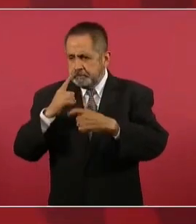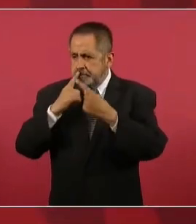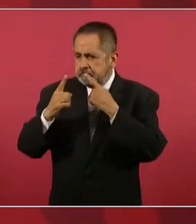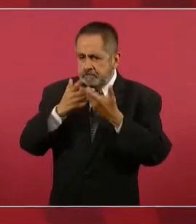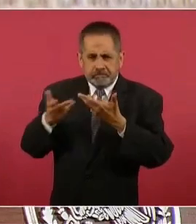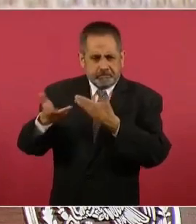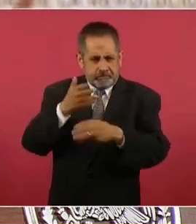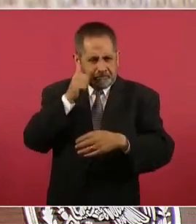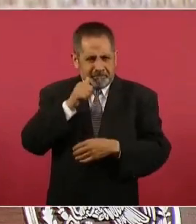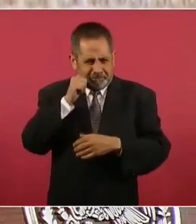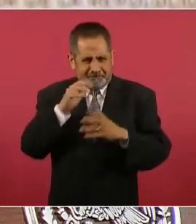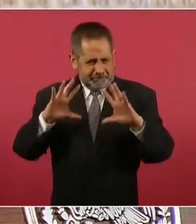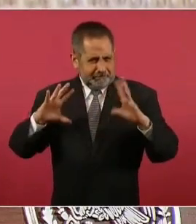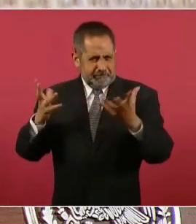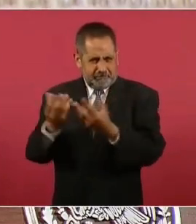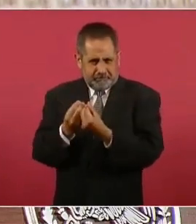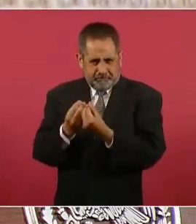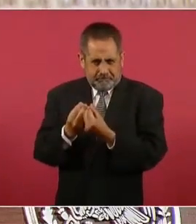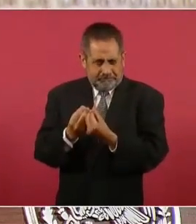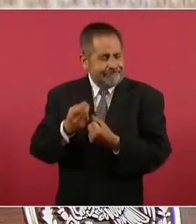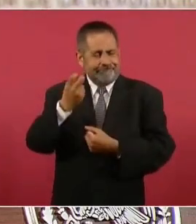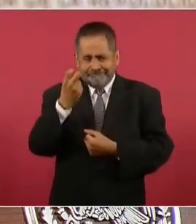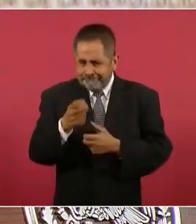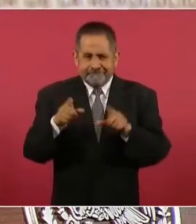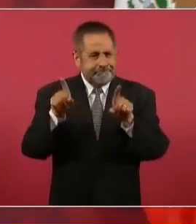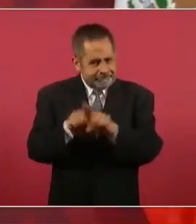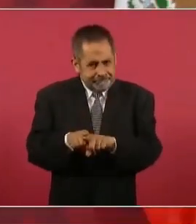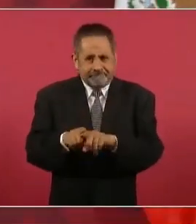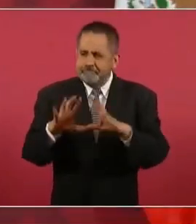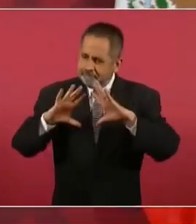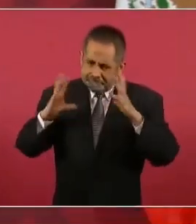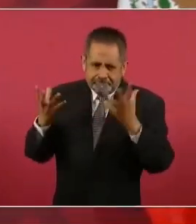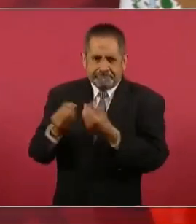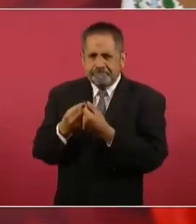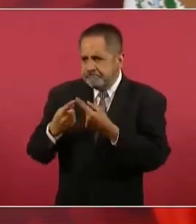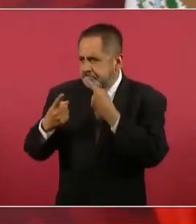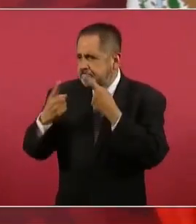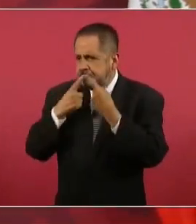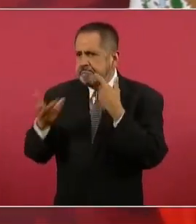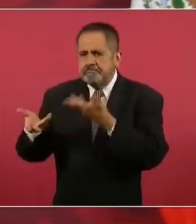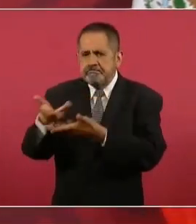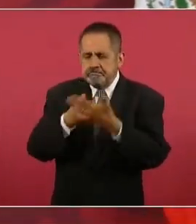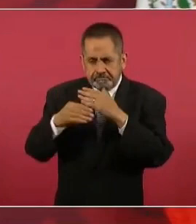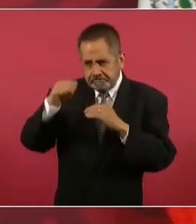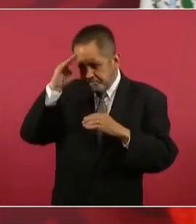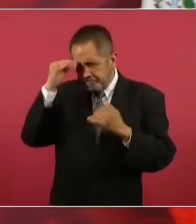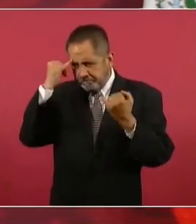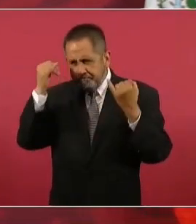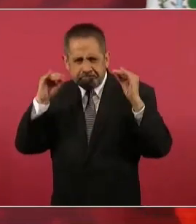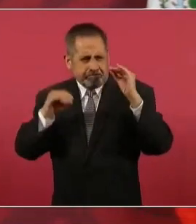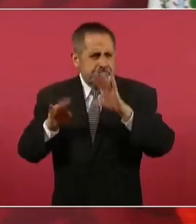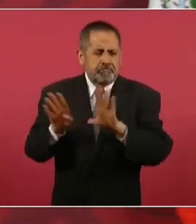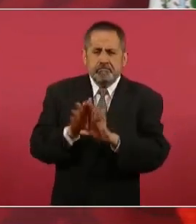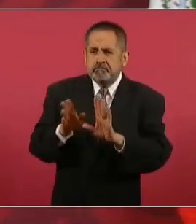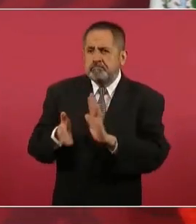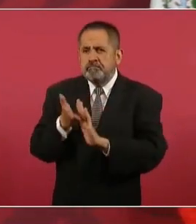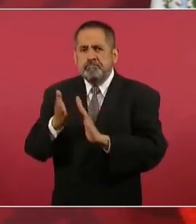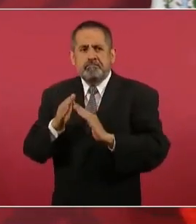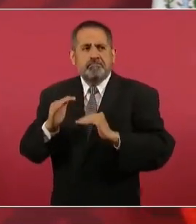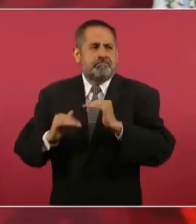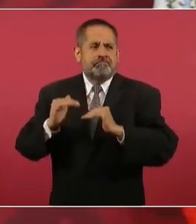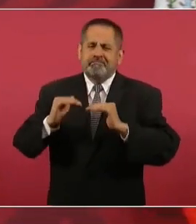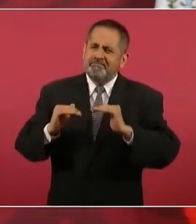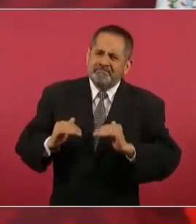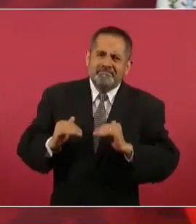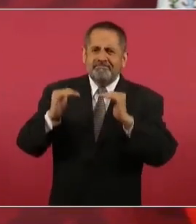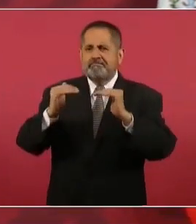que nos unimos todos, así ahora estamos construyendo, levantando el sistema de